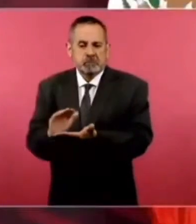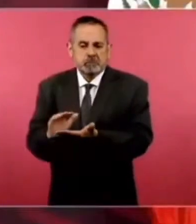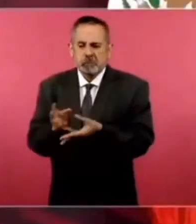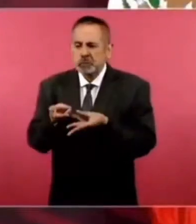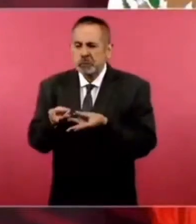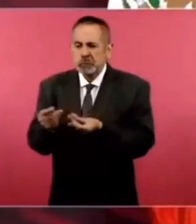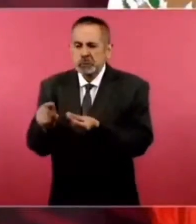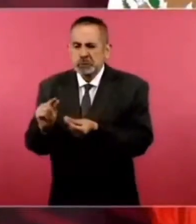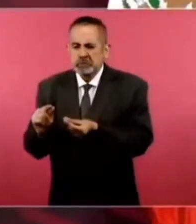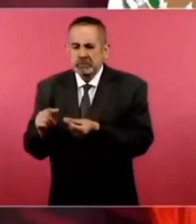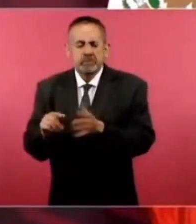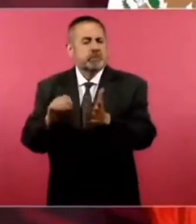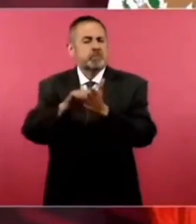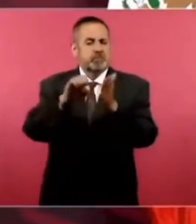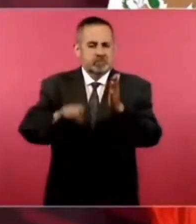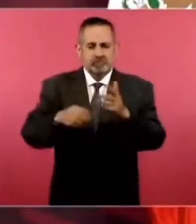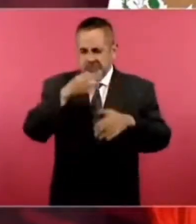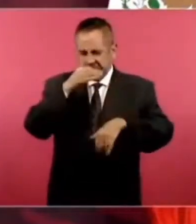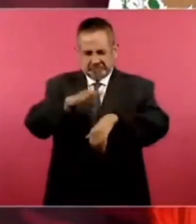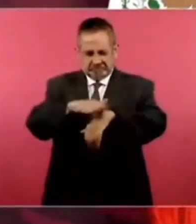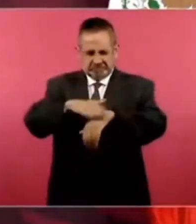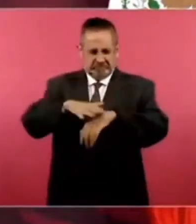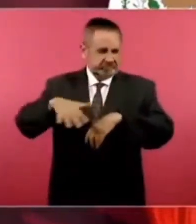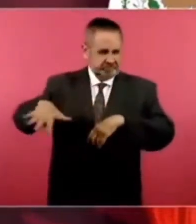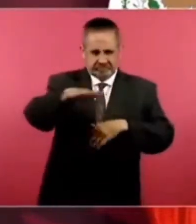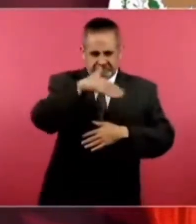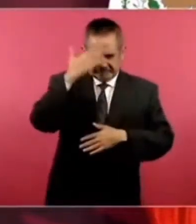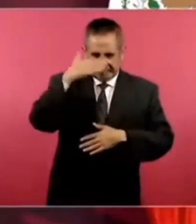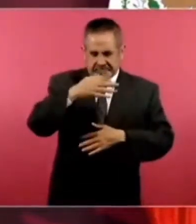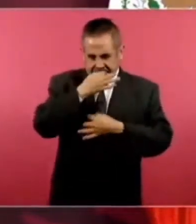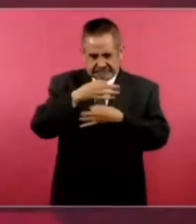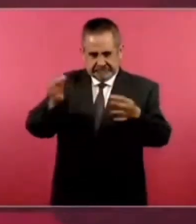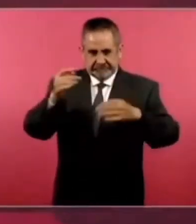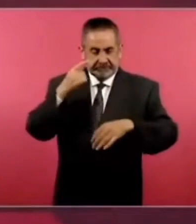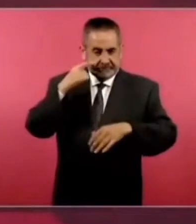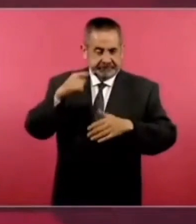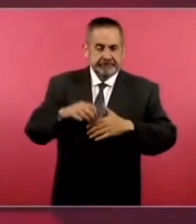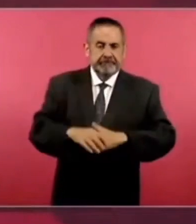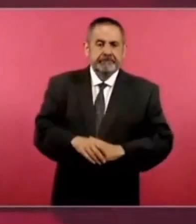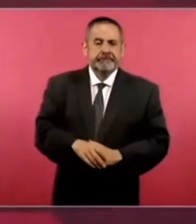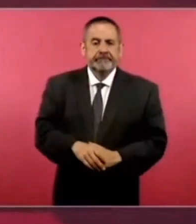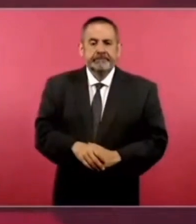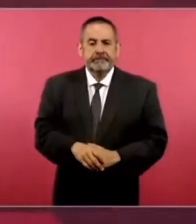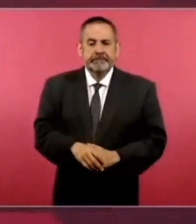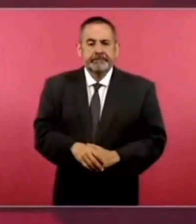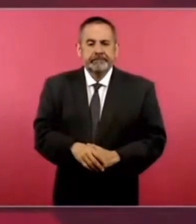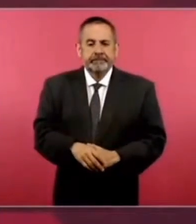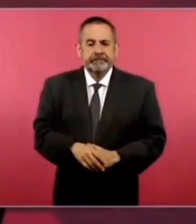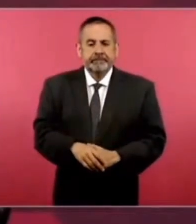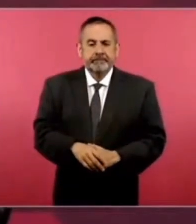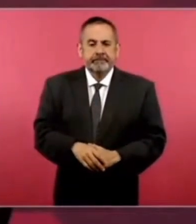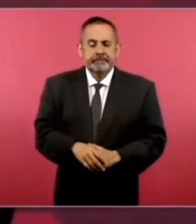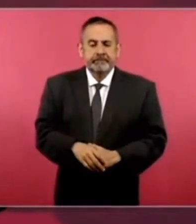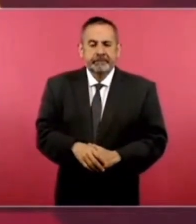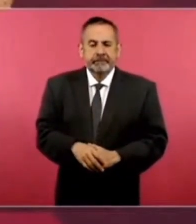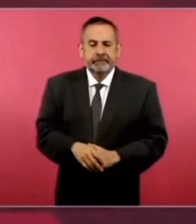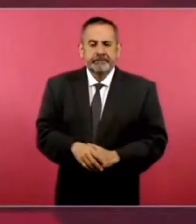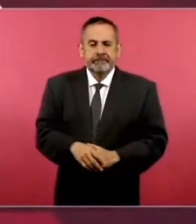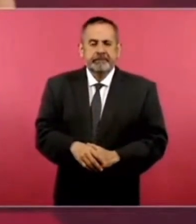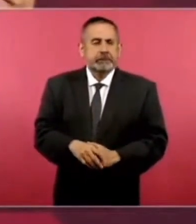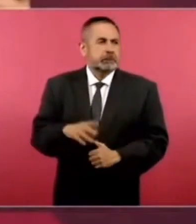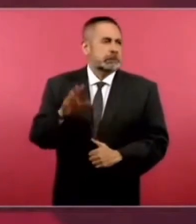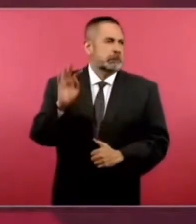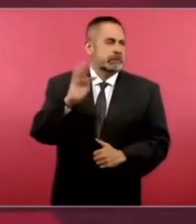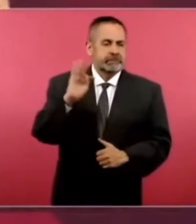Para que tengan una idea, todos los mexicanos, si se estima